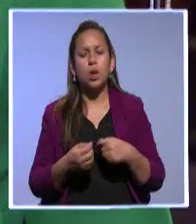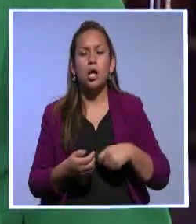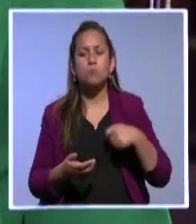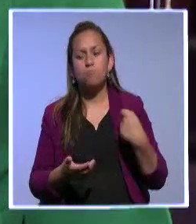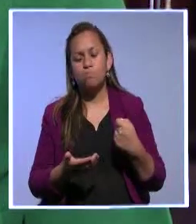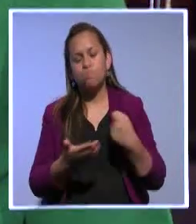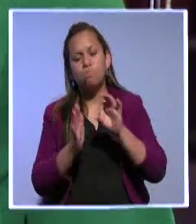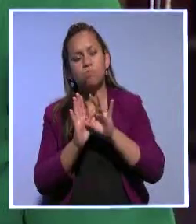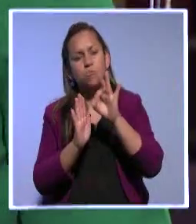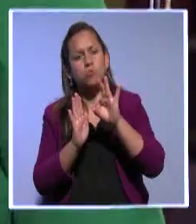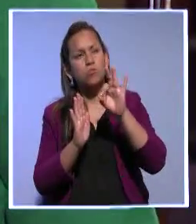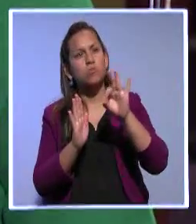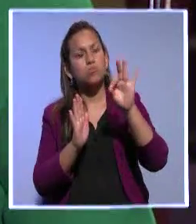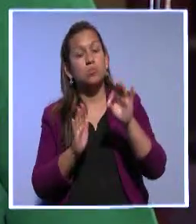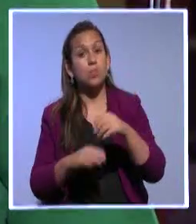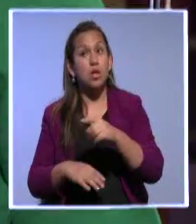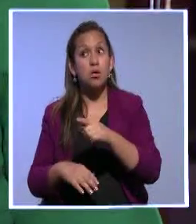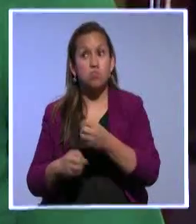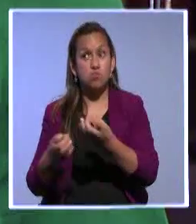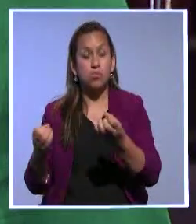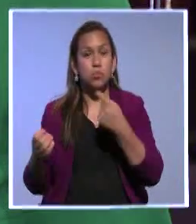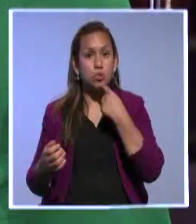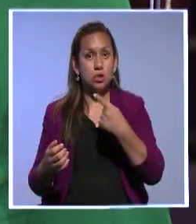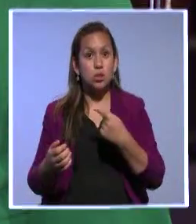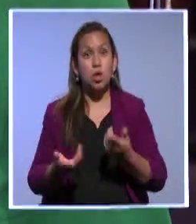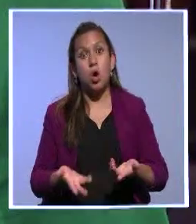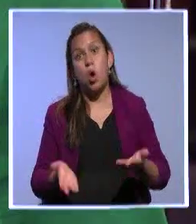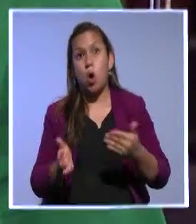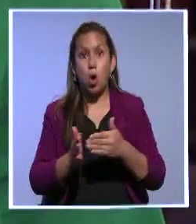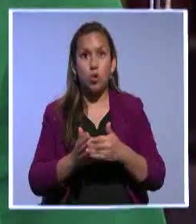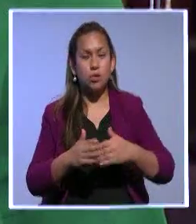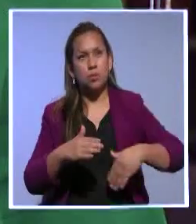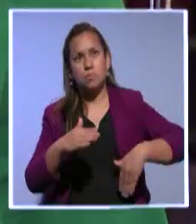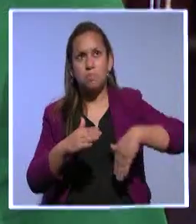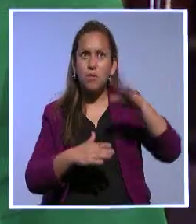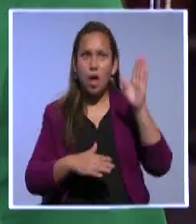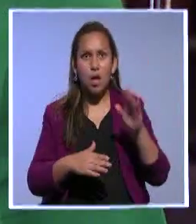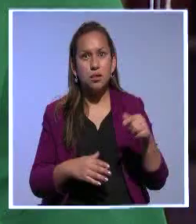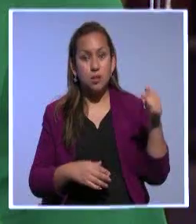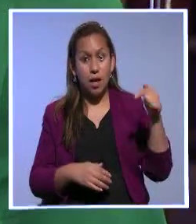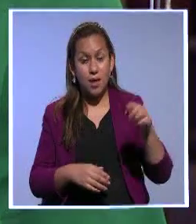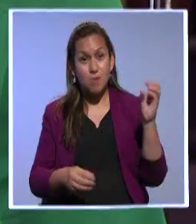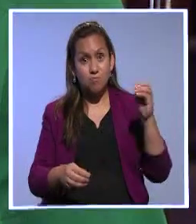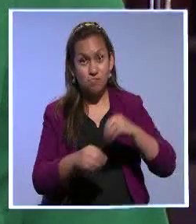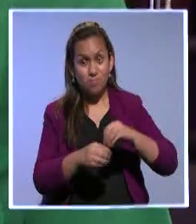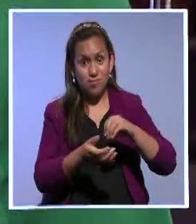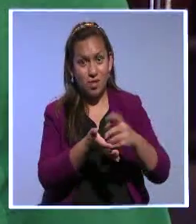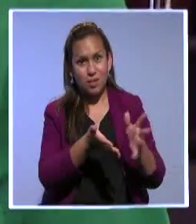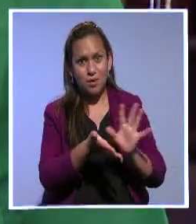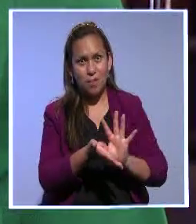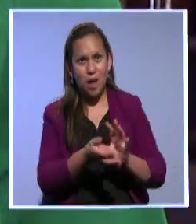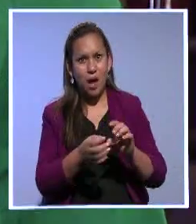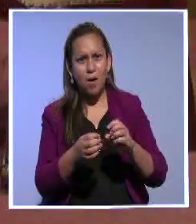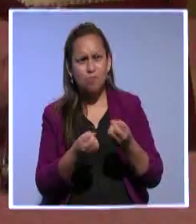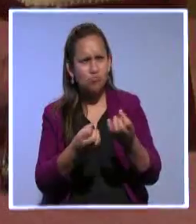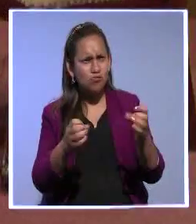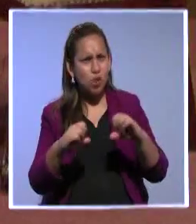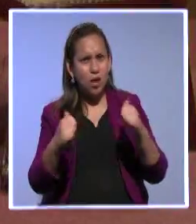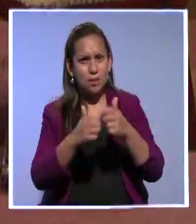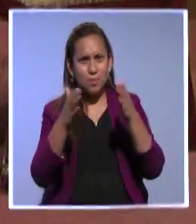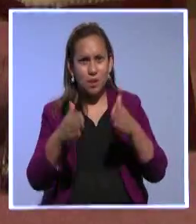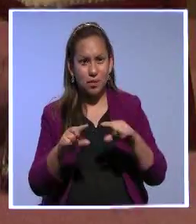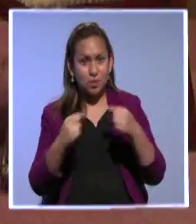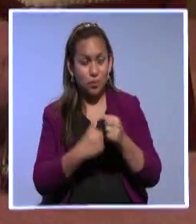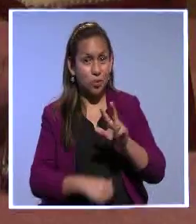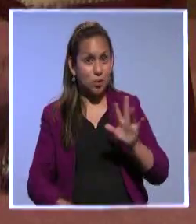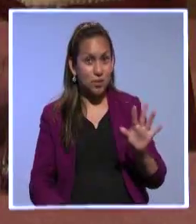todos advierten que no se volvería a repetir una mayoría legislativa en la Asamblea Nacional. ¿Cómo mira este panorama